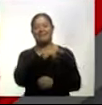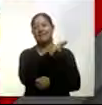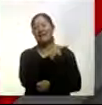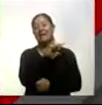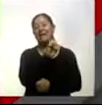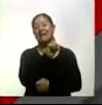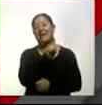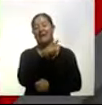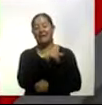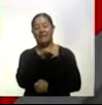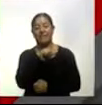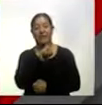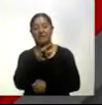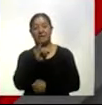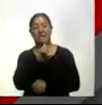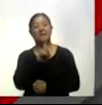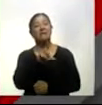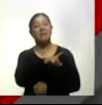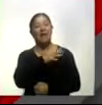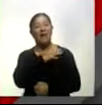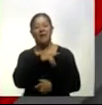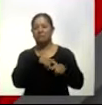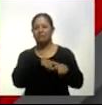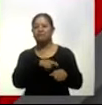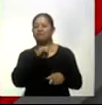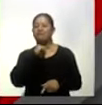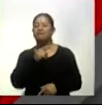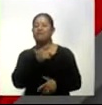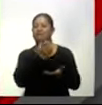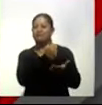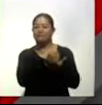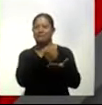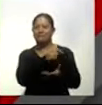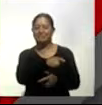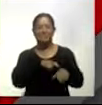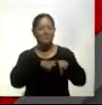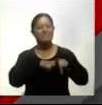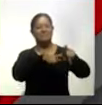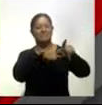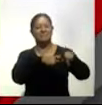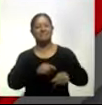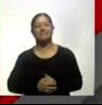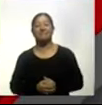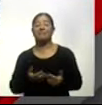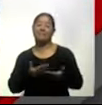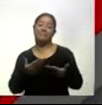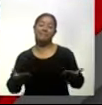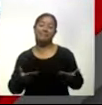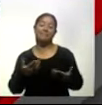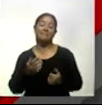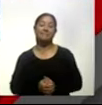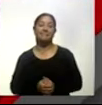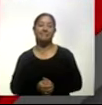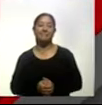Madrid. El cuadro culé que puede presumir que sigue sin perder con el Perú Atlético de Madrid de Diego Simeón en el Camp Nou ahora necesita que los